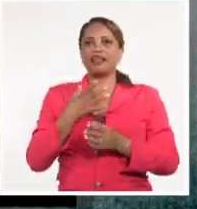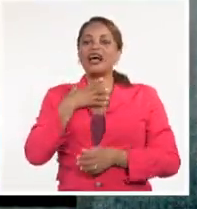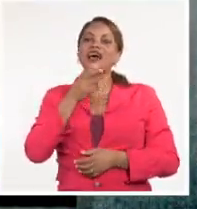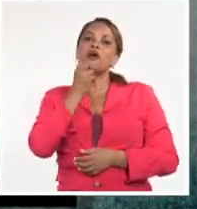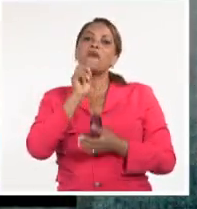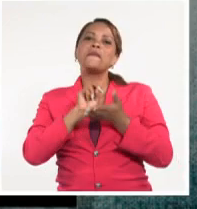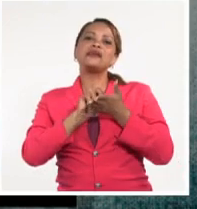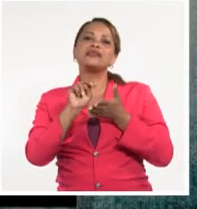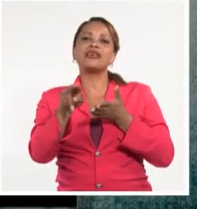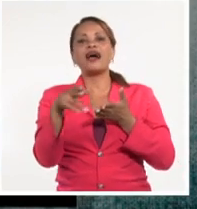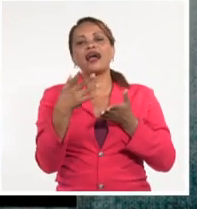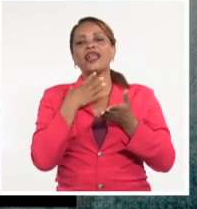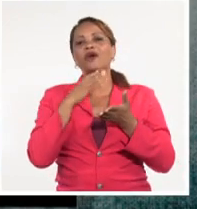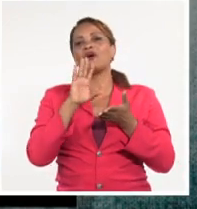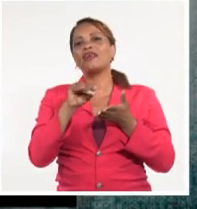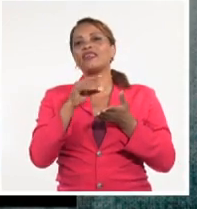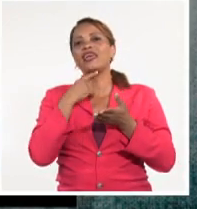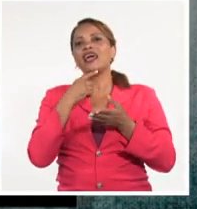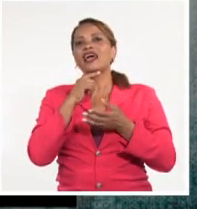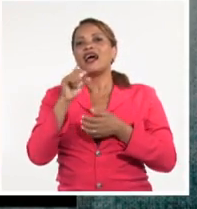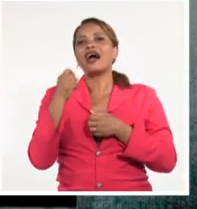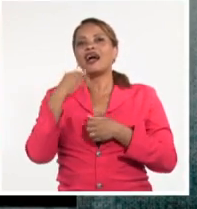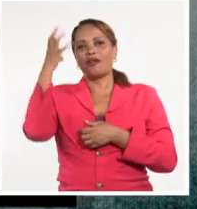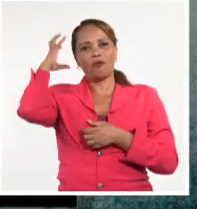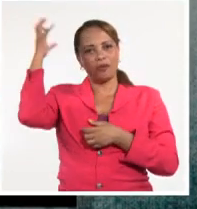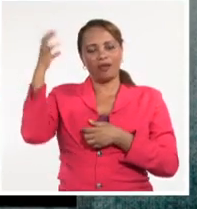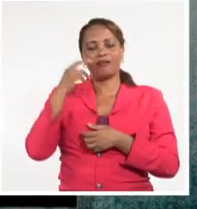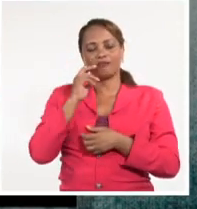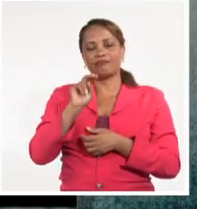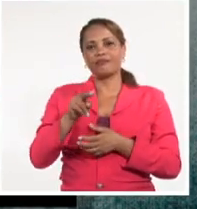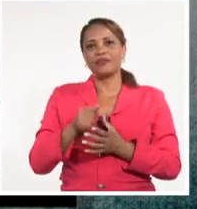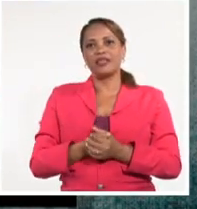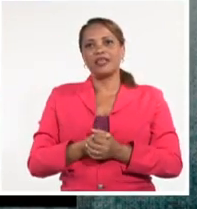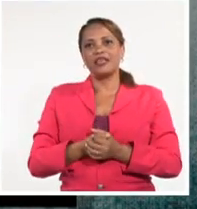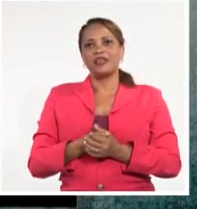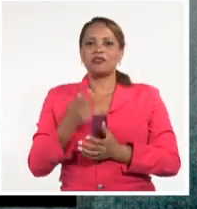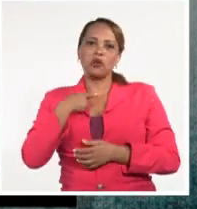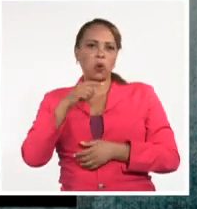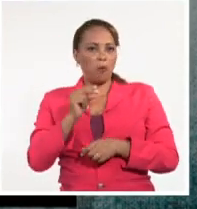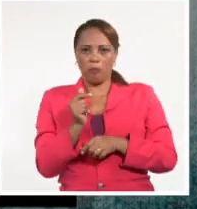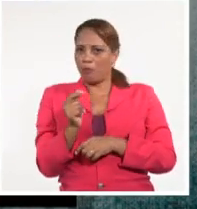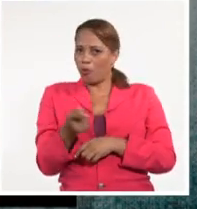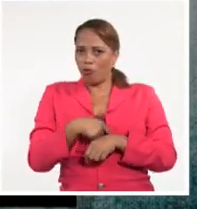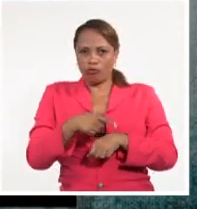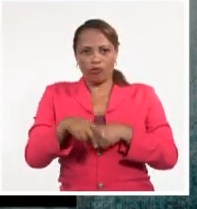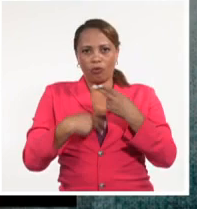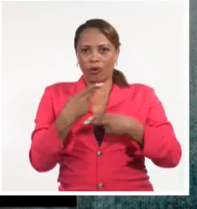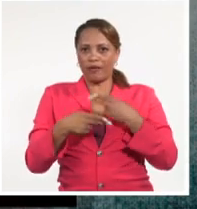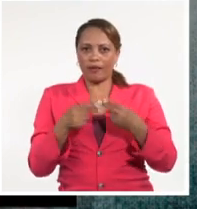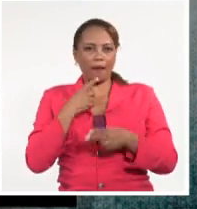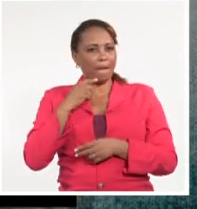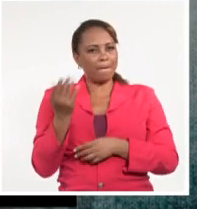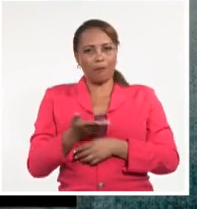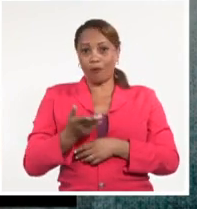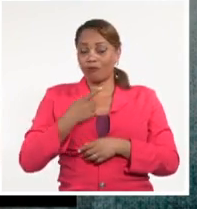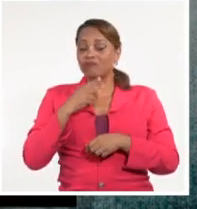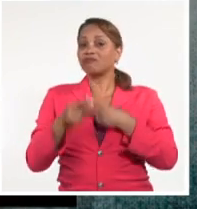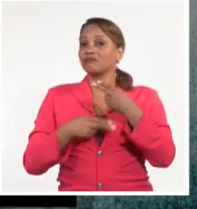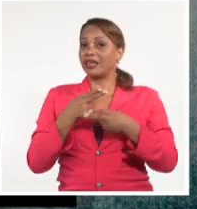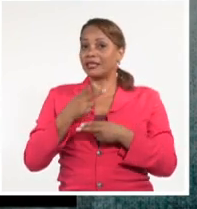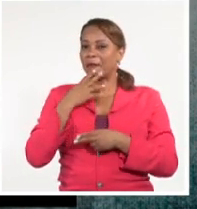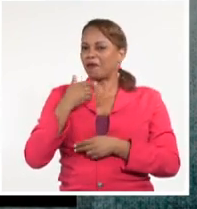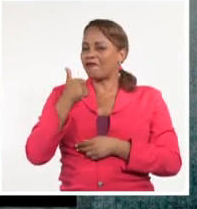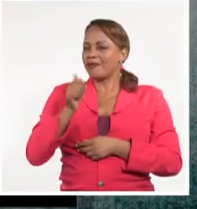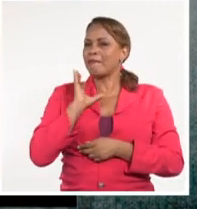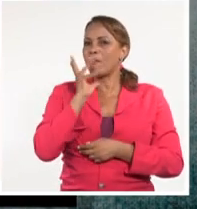mensajito. Le voy a dar un mensajito a la seguridad del Estado. Porque se las voy a hacer pronto. Pronto se las voy a hacer y se las voy a hacer pero